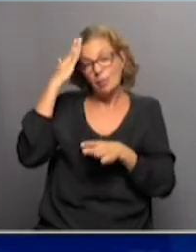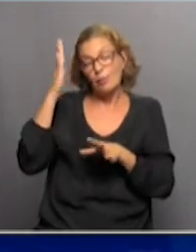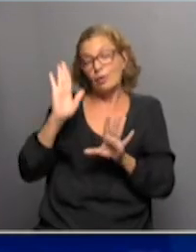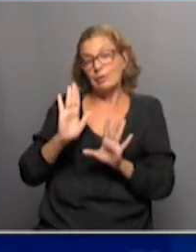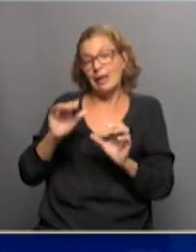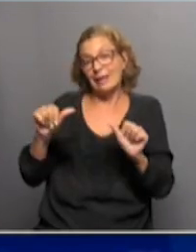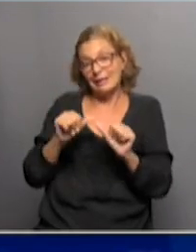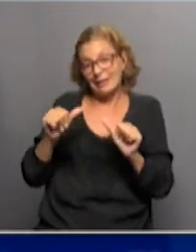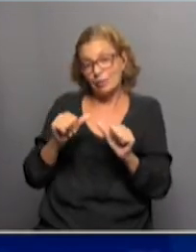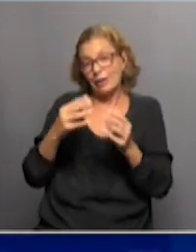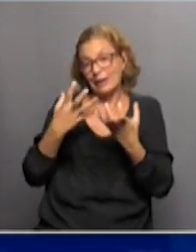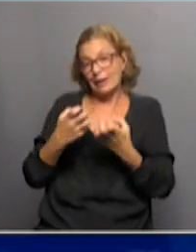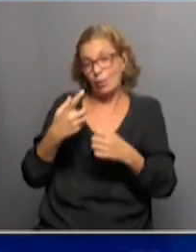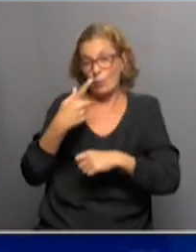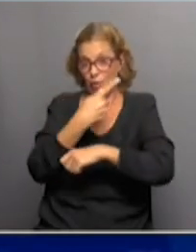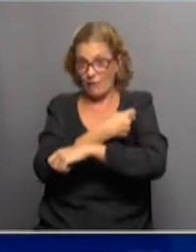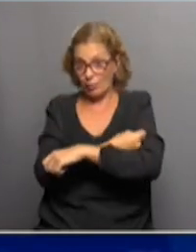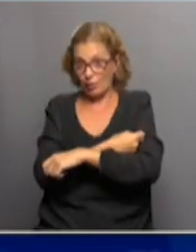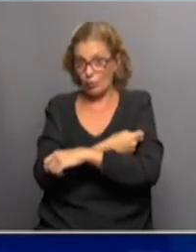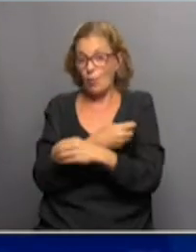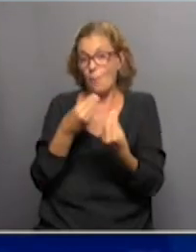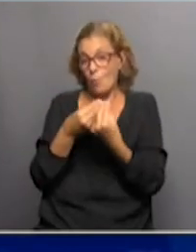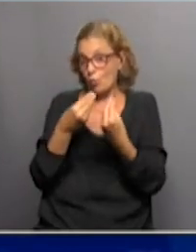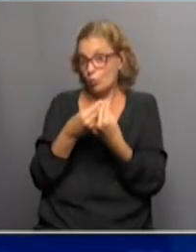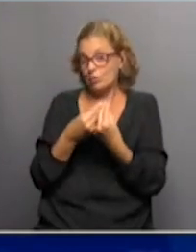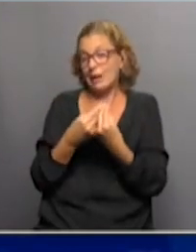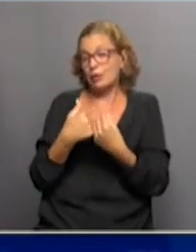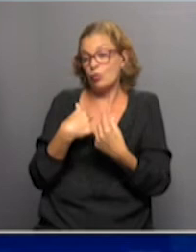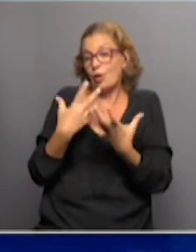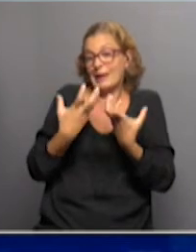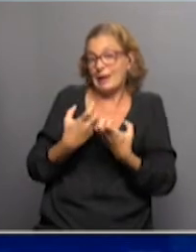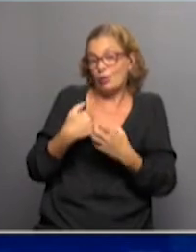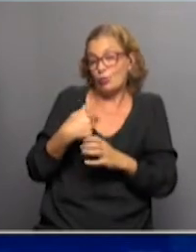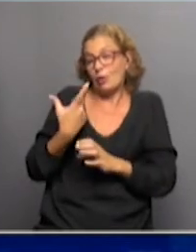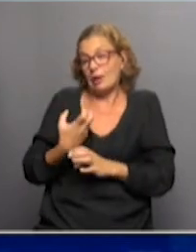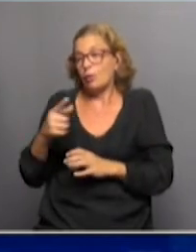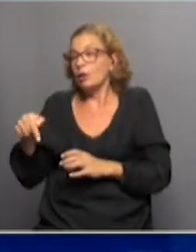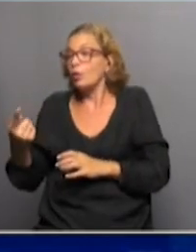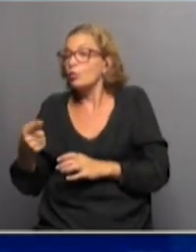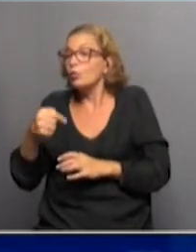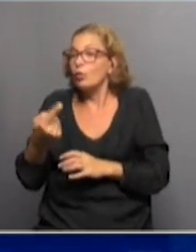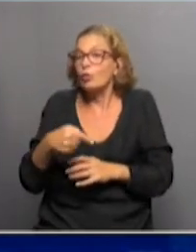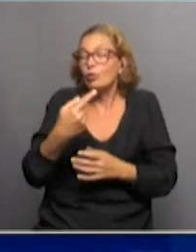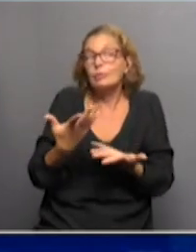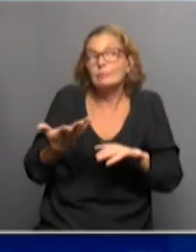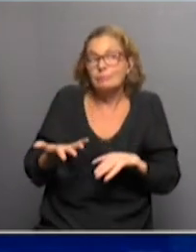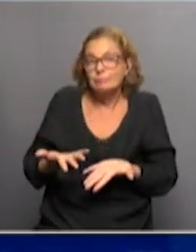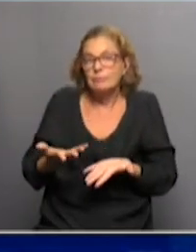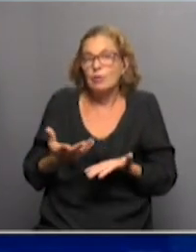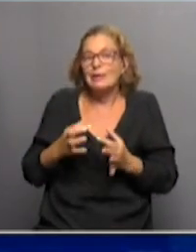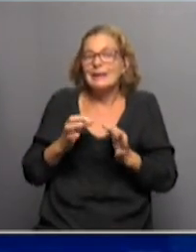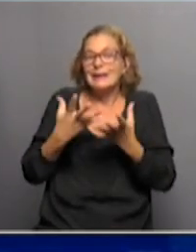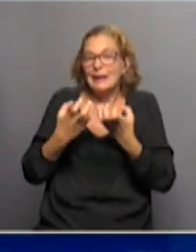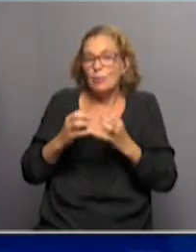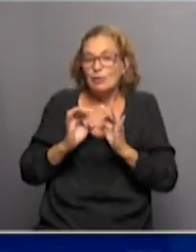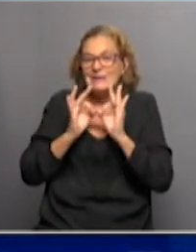haciendo, se está queriendo hacer es una vacunación voluntaria, por supuesto, y bueno, ahí lo que tenemos que lograr